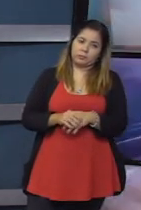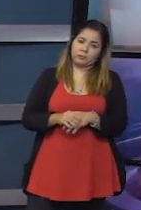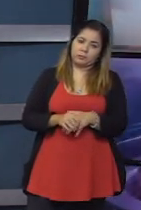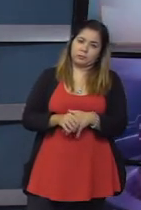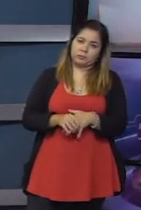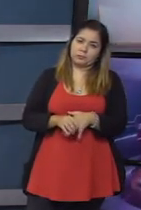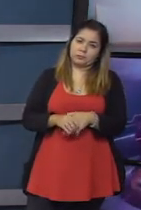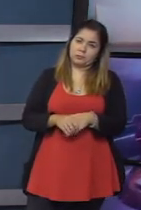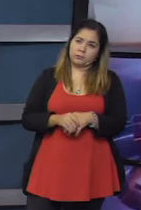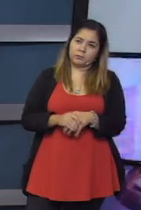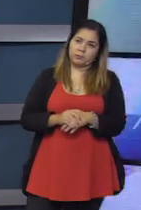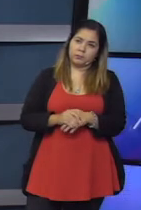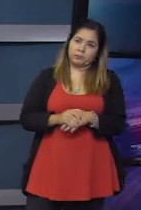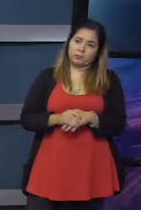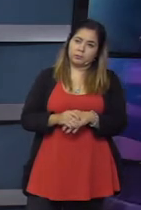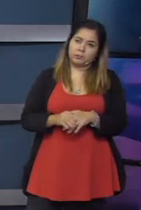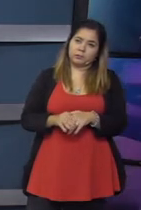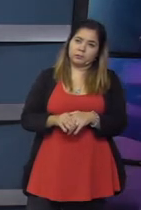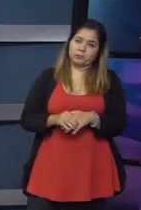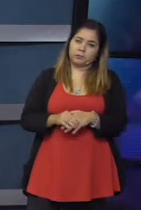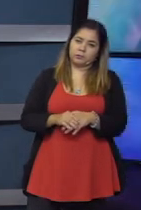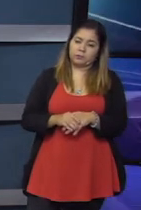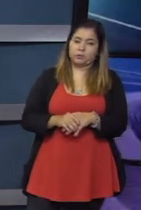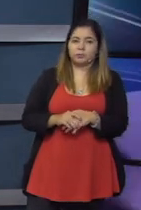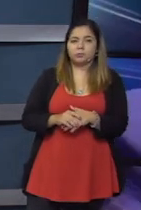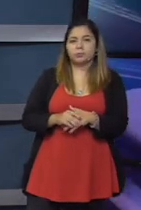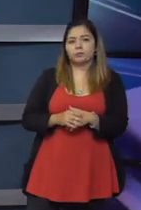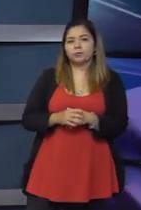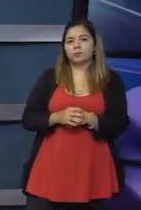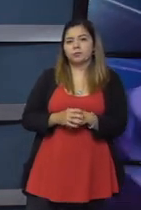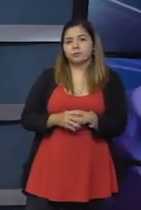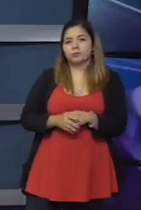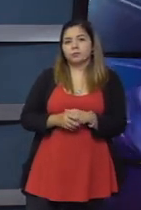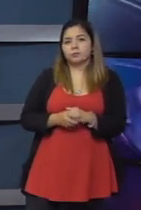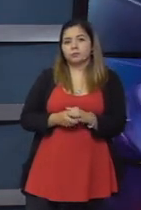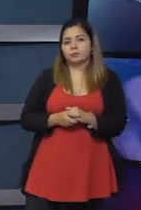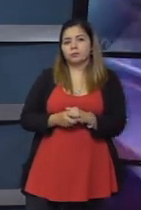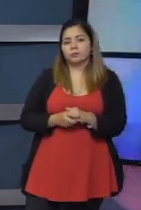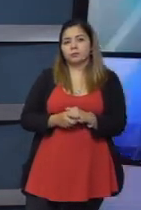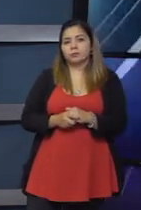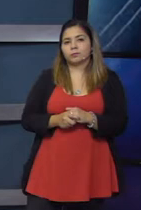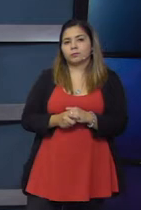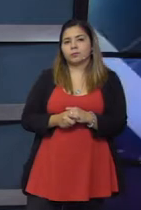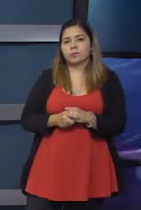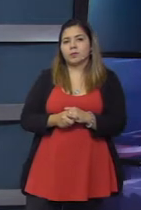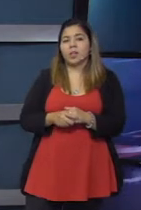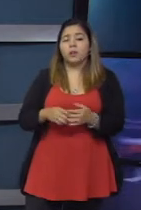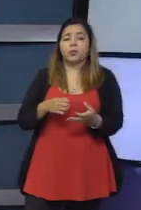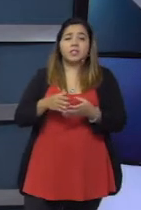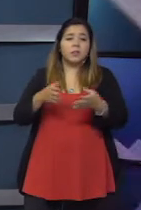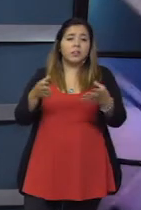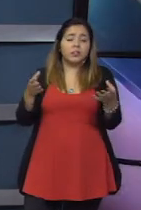reforma de este artículo de la ley y queda sujeto a que el directorio